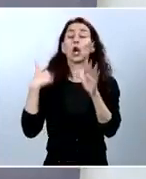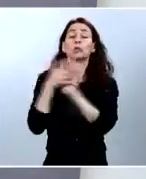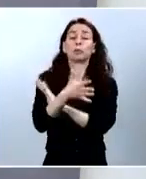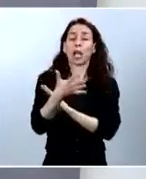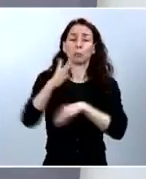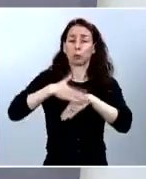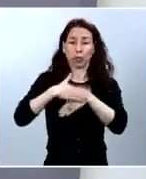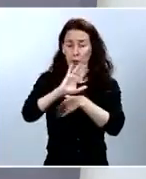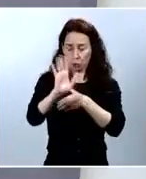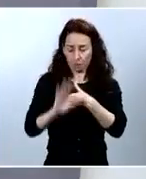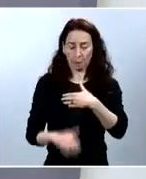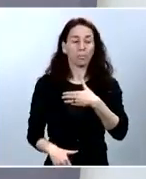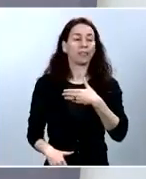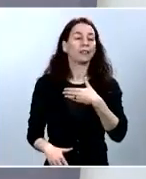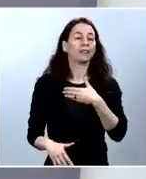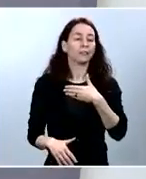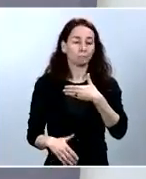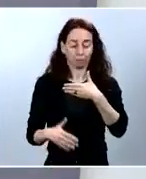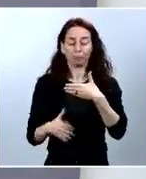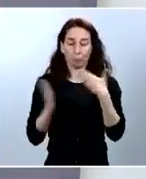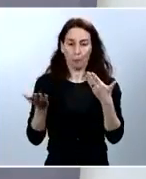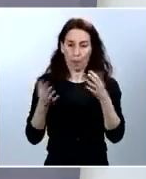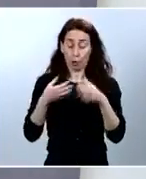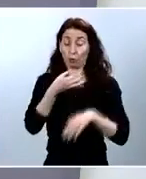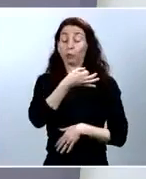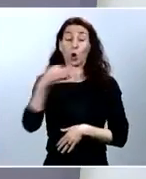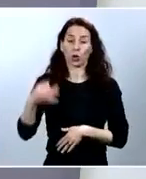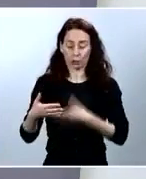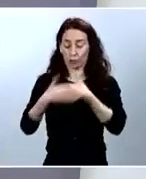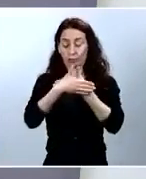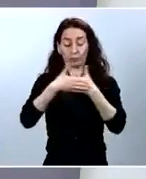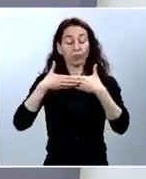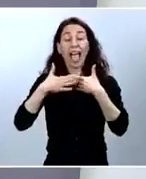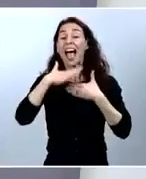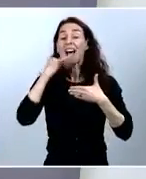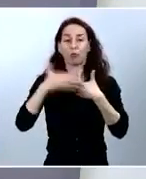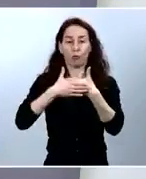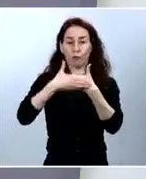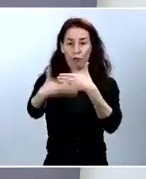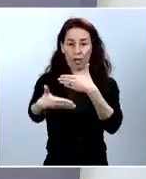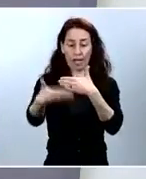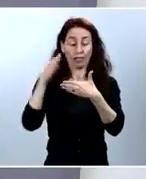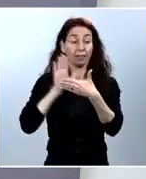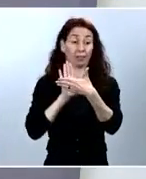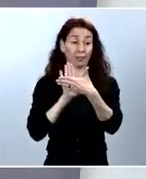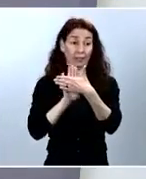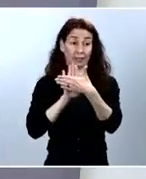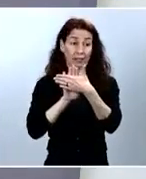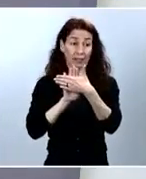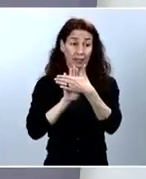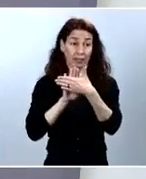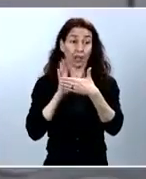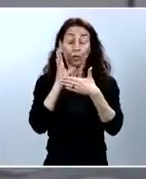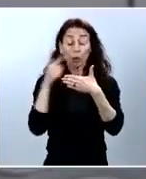el tipo de material. El filtro correcto. Básicamente es porque este es el sitio donde protege